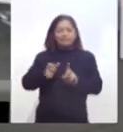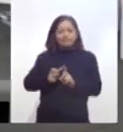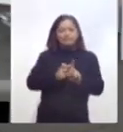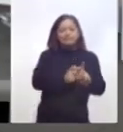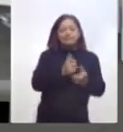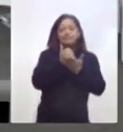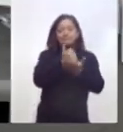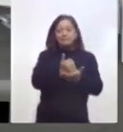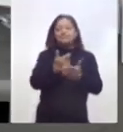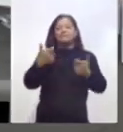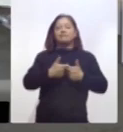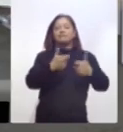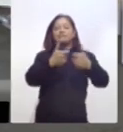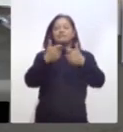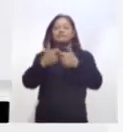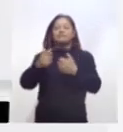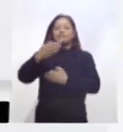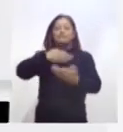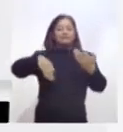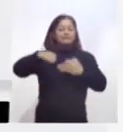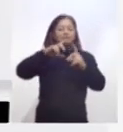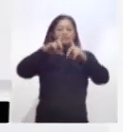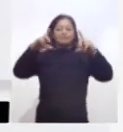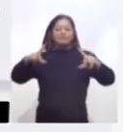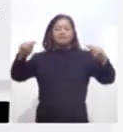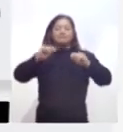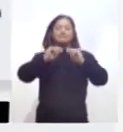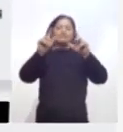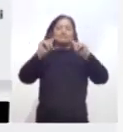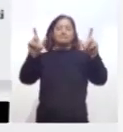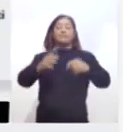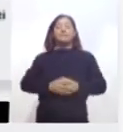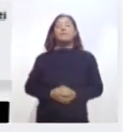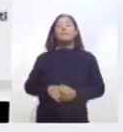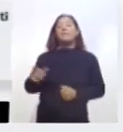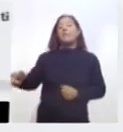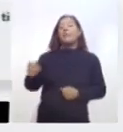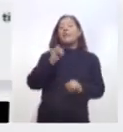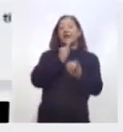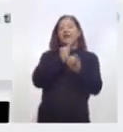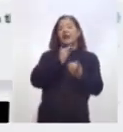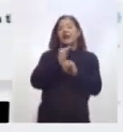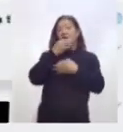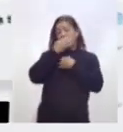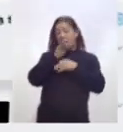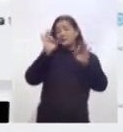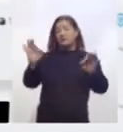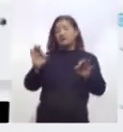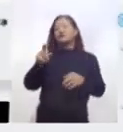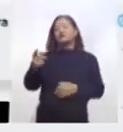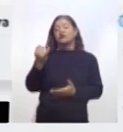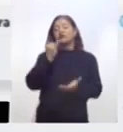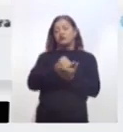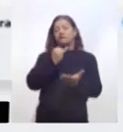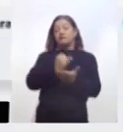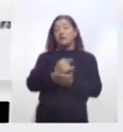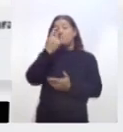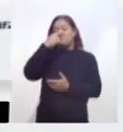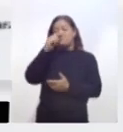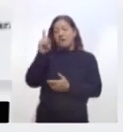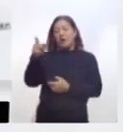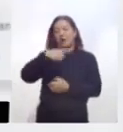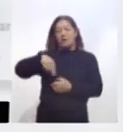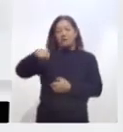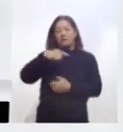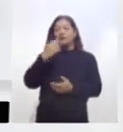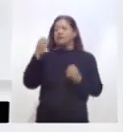economía de Tlaxcala. A través de sus redes sociales, el gobernador Marco Mena anunció estas nuevas medidas de carácter fiscal para reducir el impacto